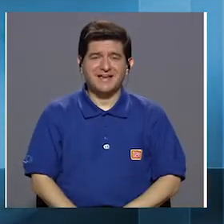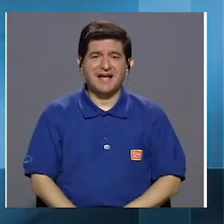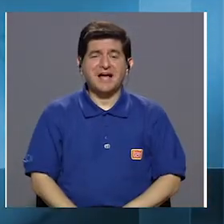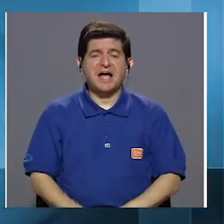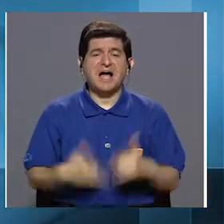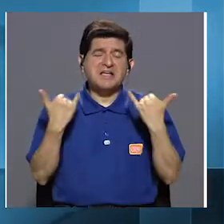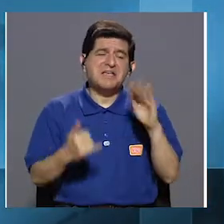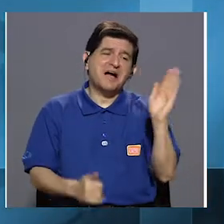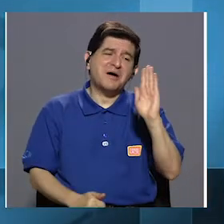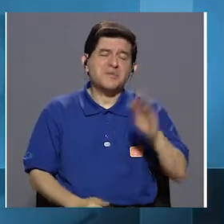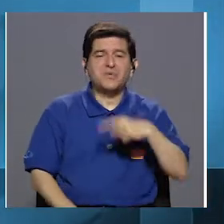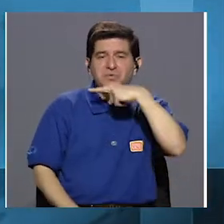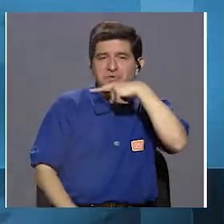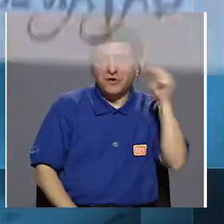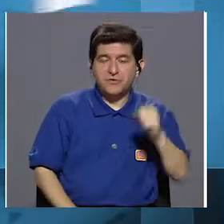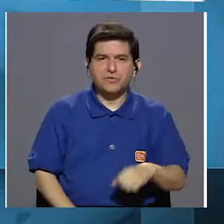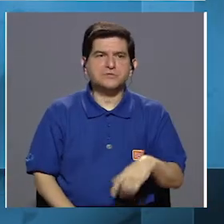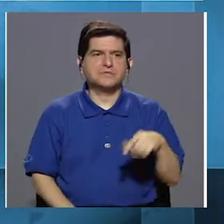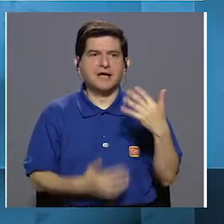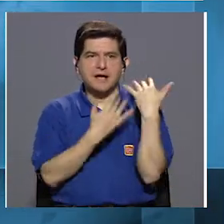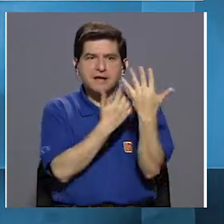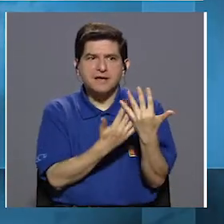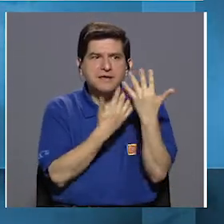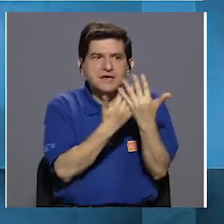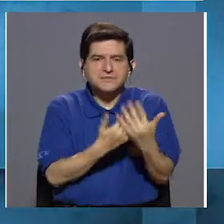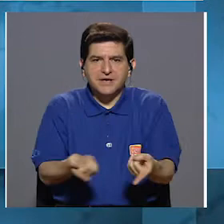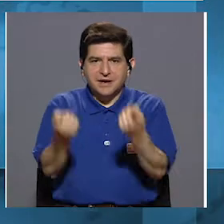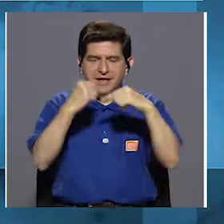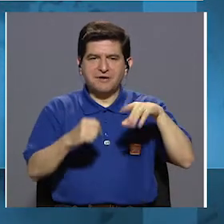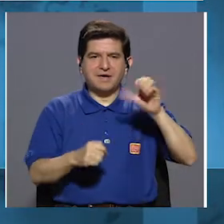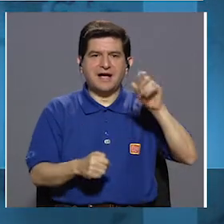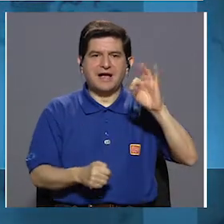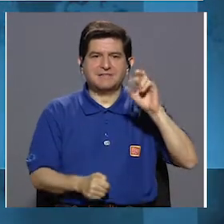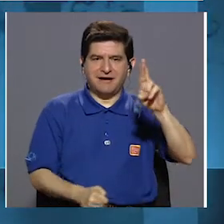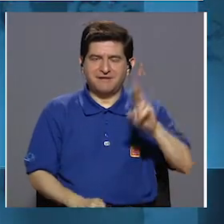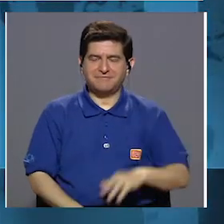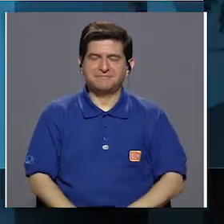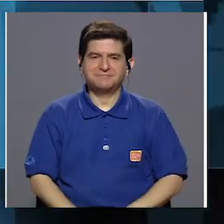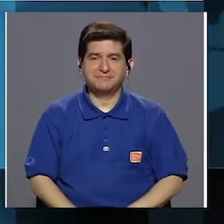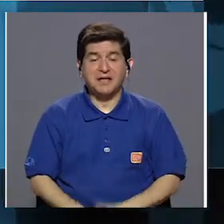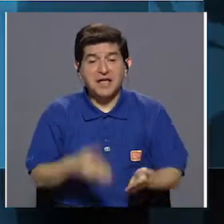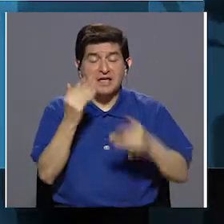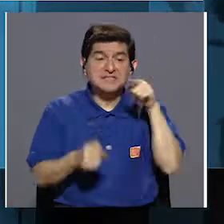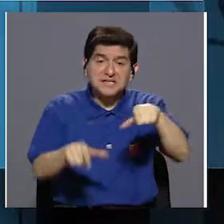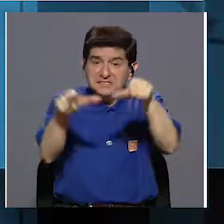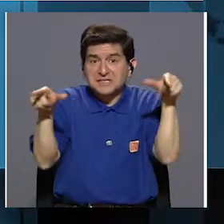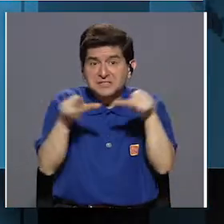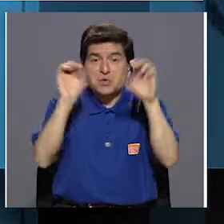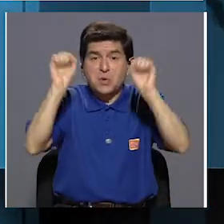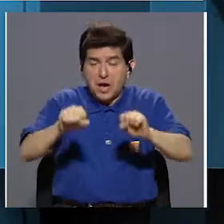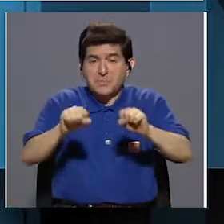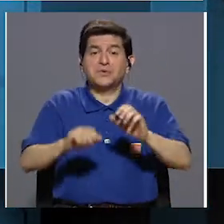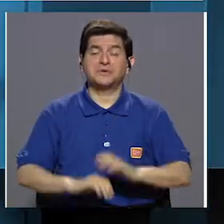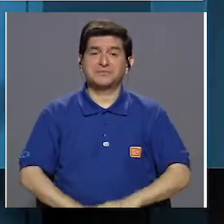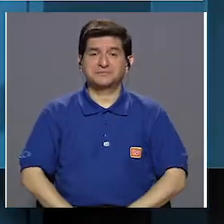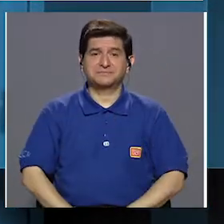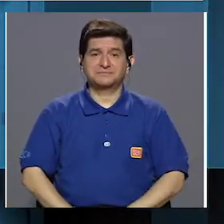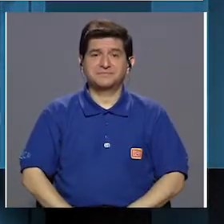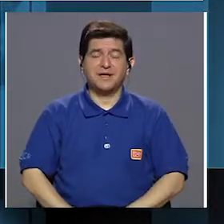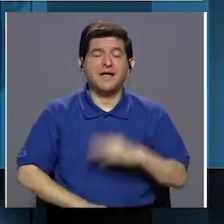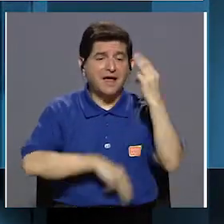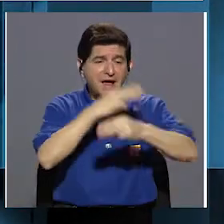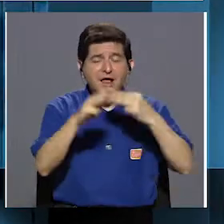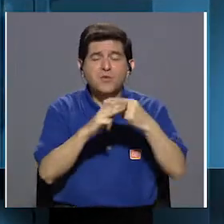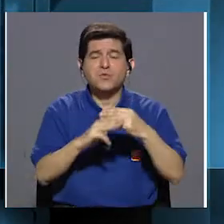estamos despidiendo de Rusia y ya esperamos con ansias que llegue Qatar. Tal vez ahí sí podamos. En un